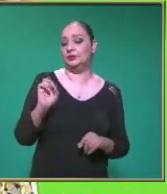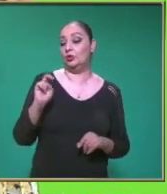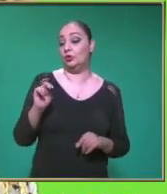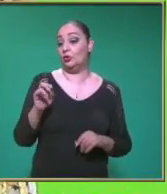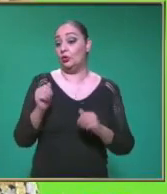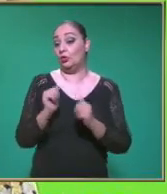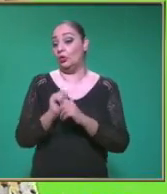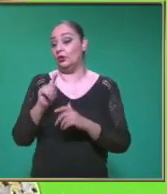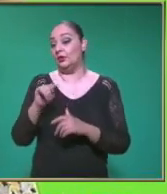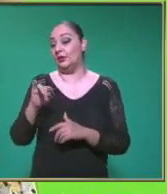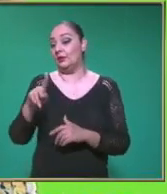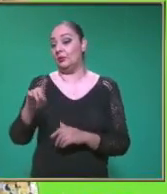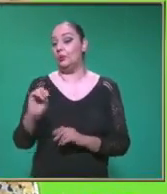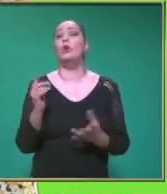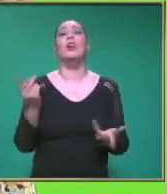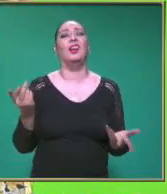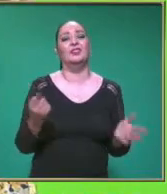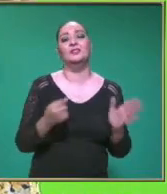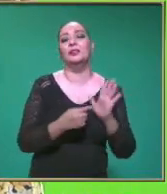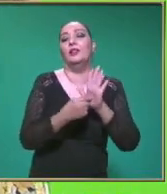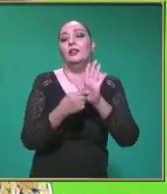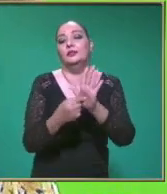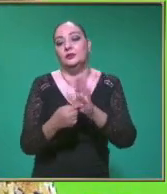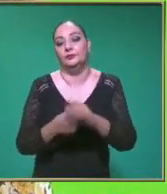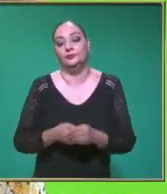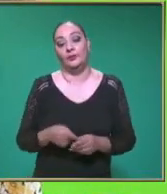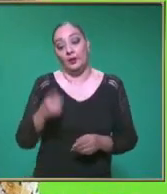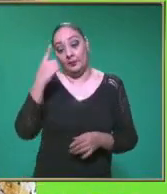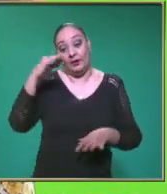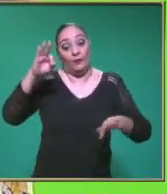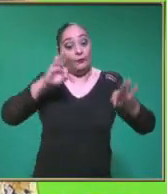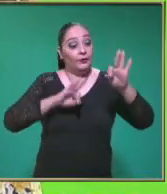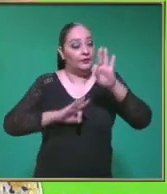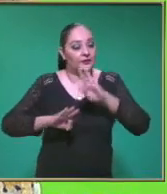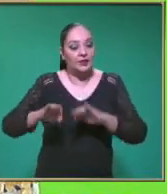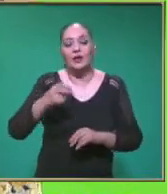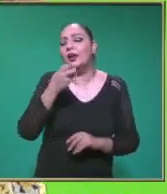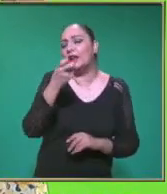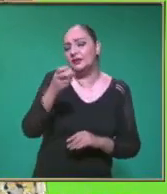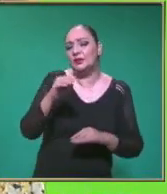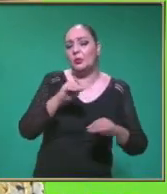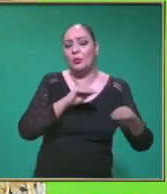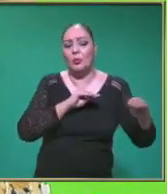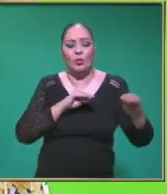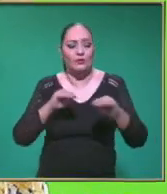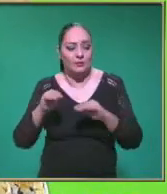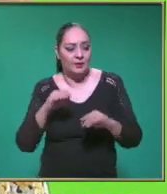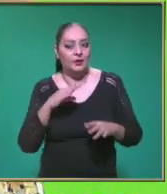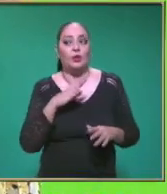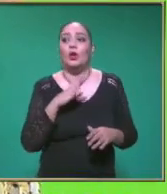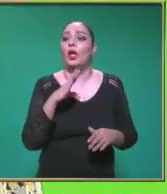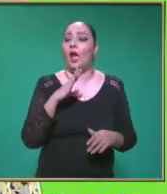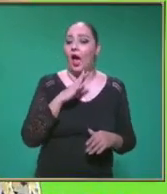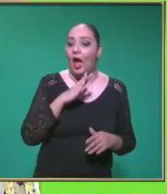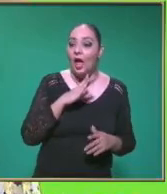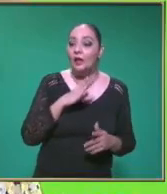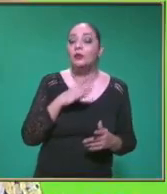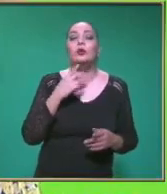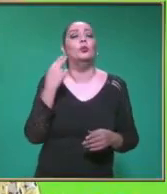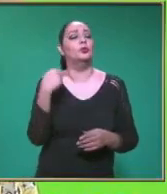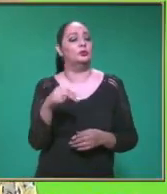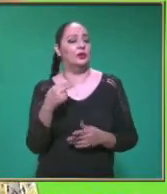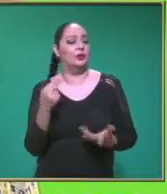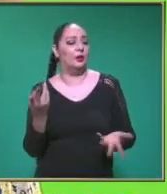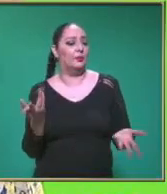ahorita Claro ¿Qué nos representa Maestra? En física Jóvenes Este movimiento En particular Se le llama O se le